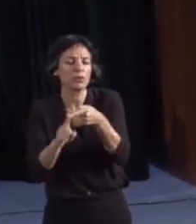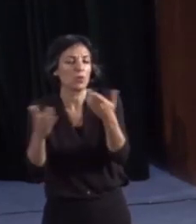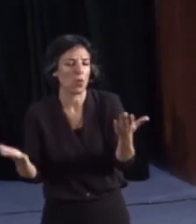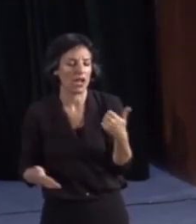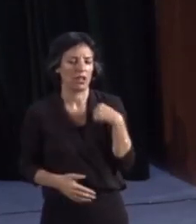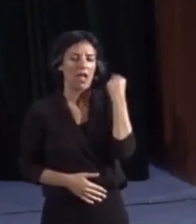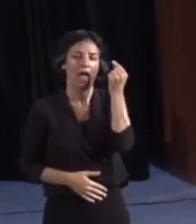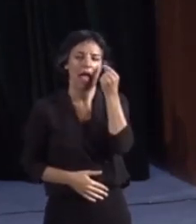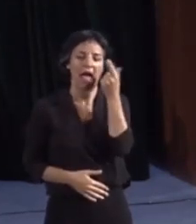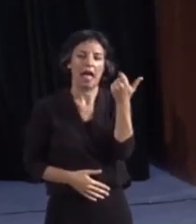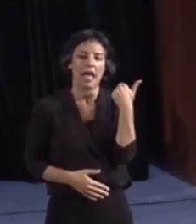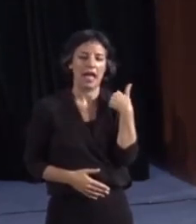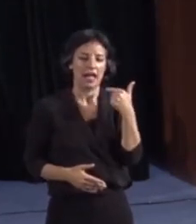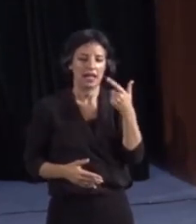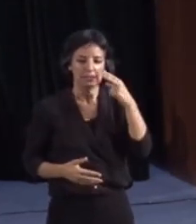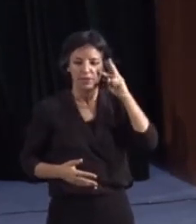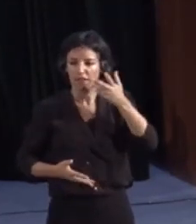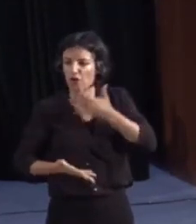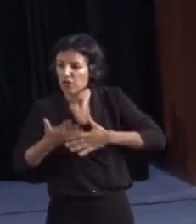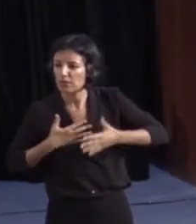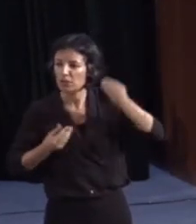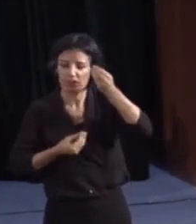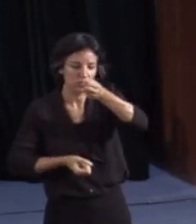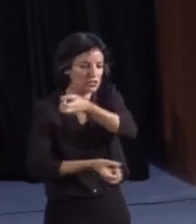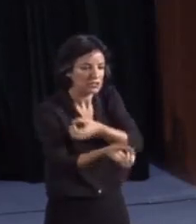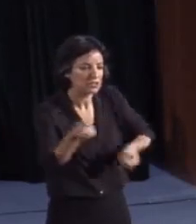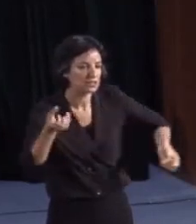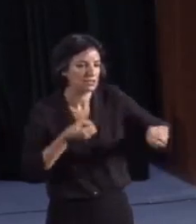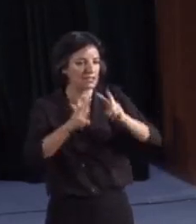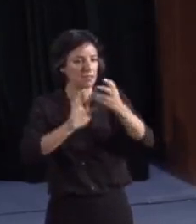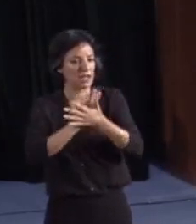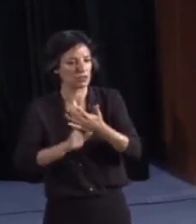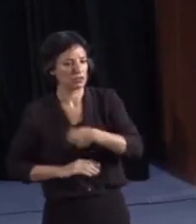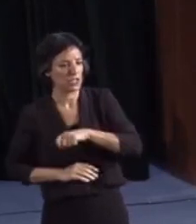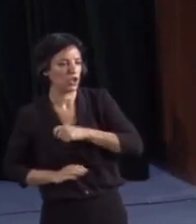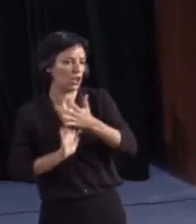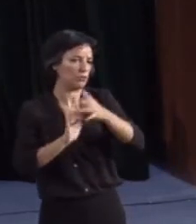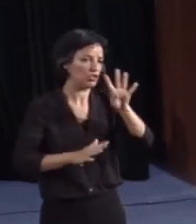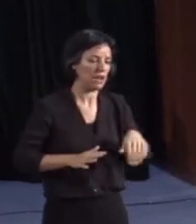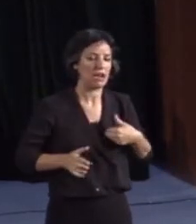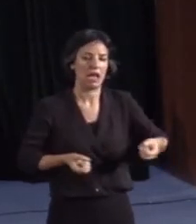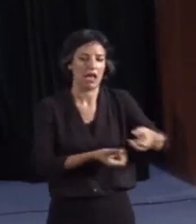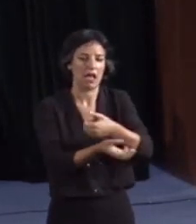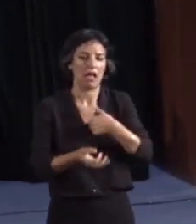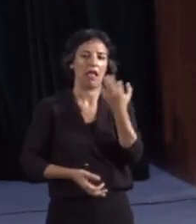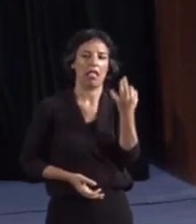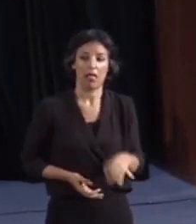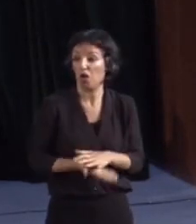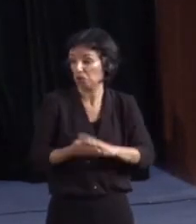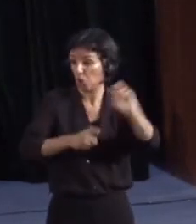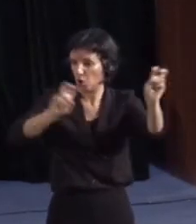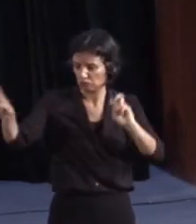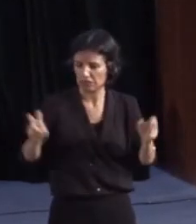intercambio de conocimientos, experiencias y reflexiones sobre la lengua de signos española o las lenguas de signos catalanas u otras lenguas de signos.